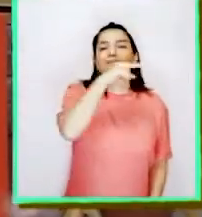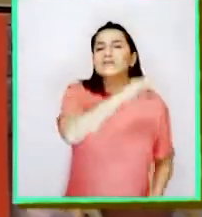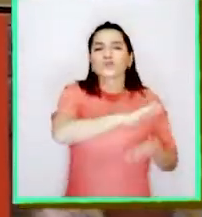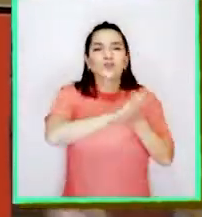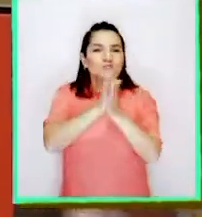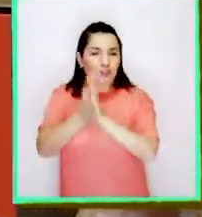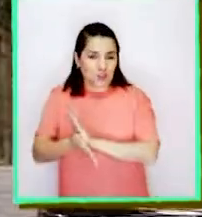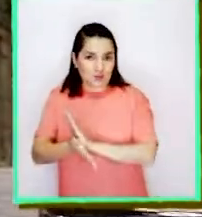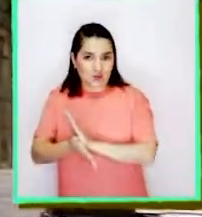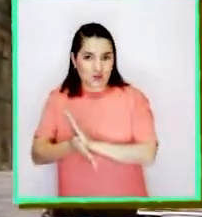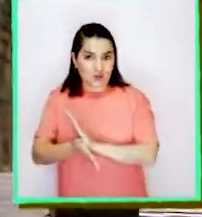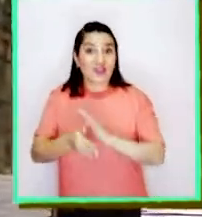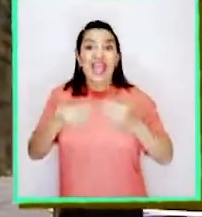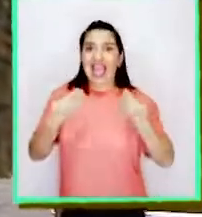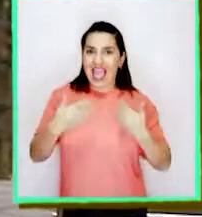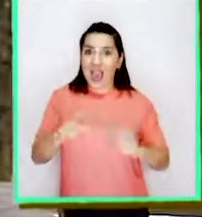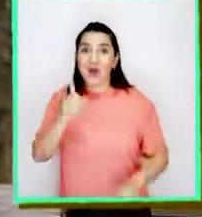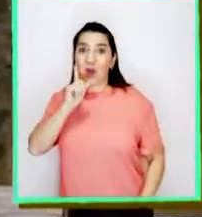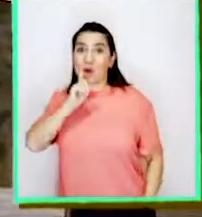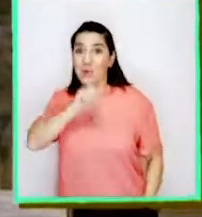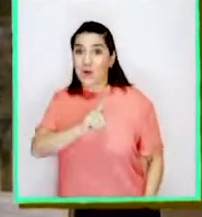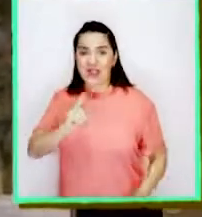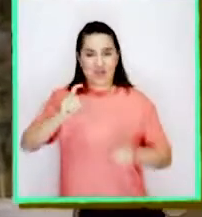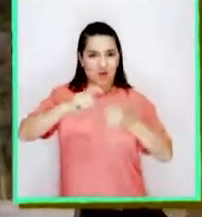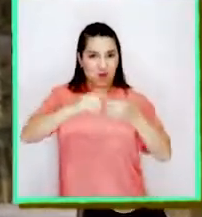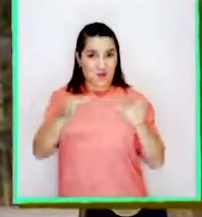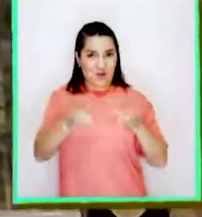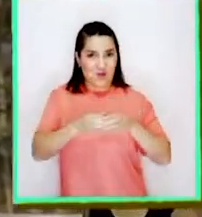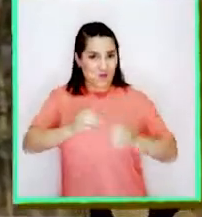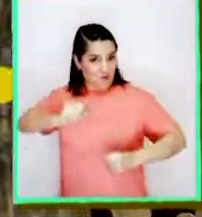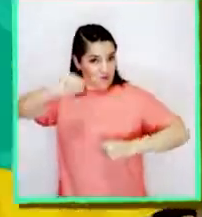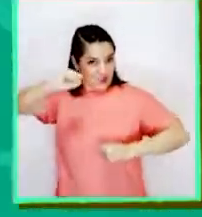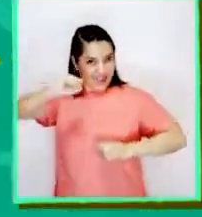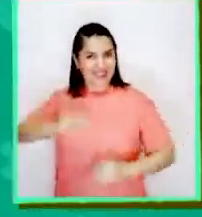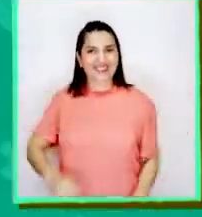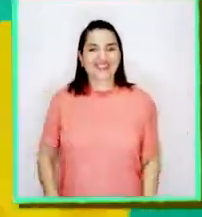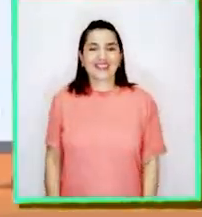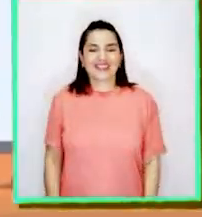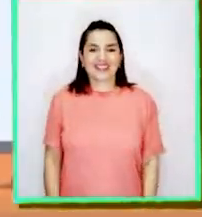tipo de olores. ¡Vamos a ver al último miembro de la patrulla!